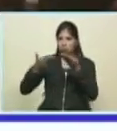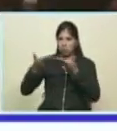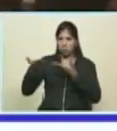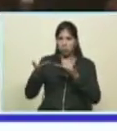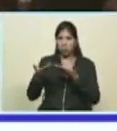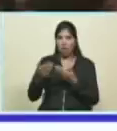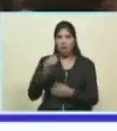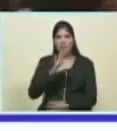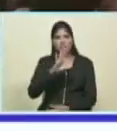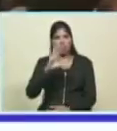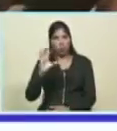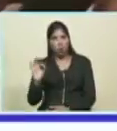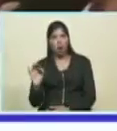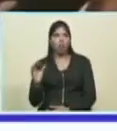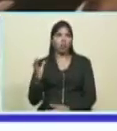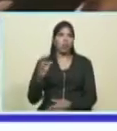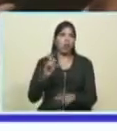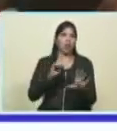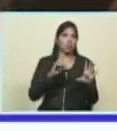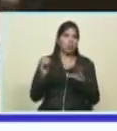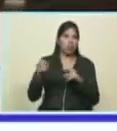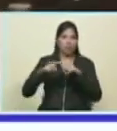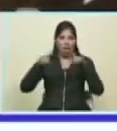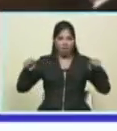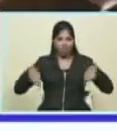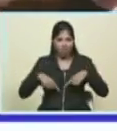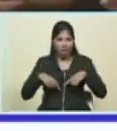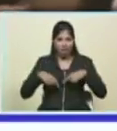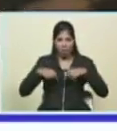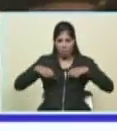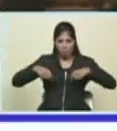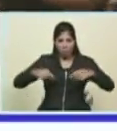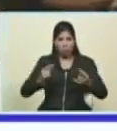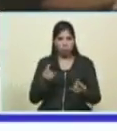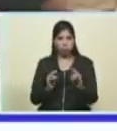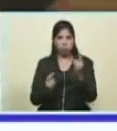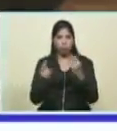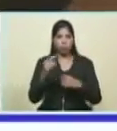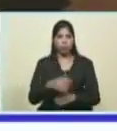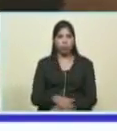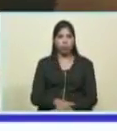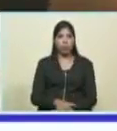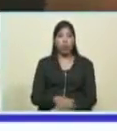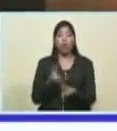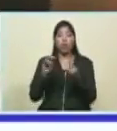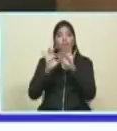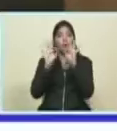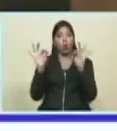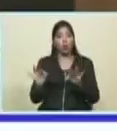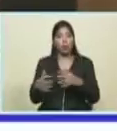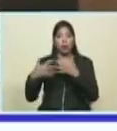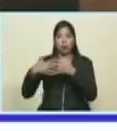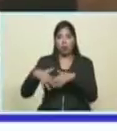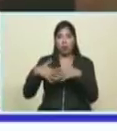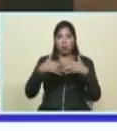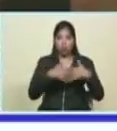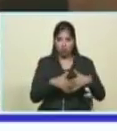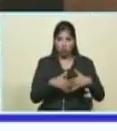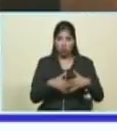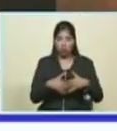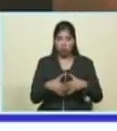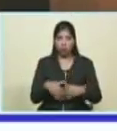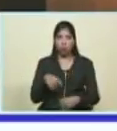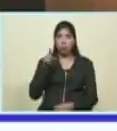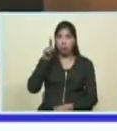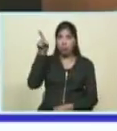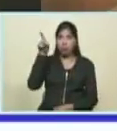50, 60 mil 80 mil hectáreas en un modelo empresarial que integre el modelo empresarial que